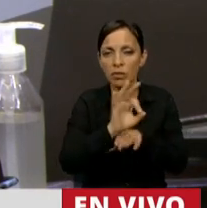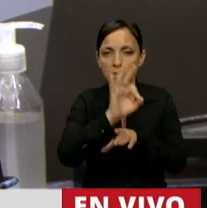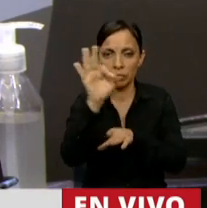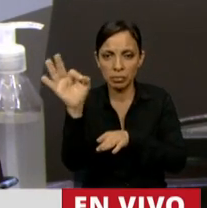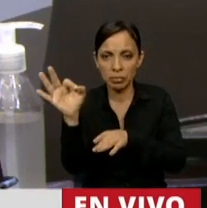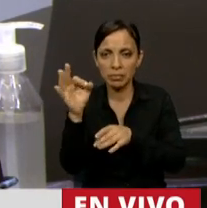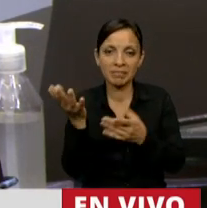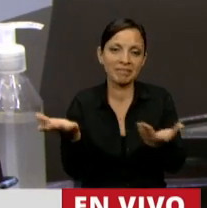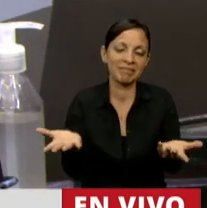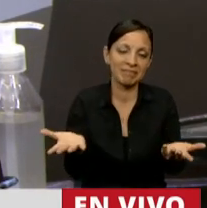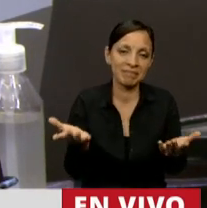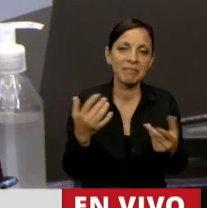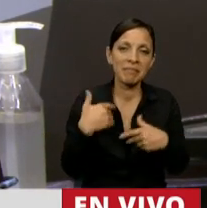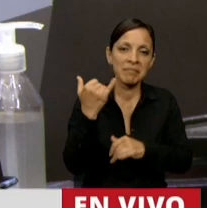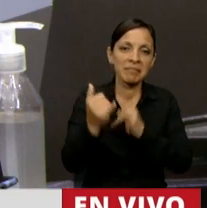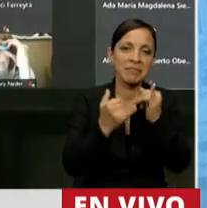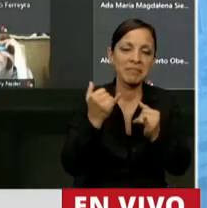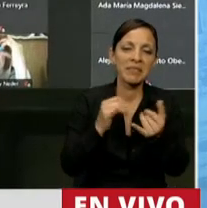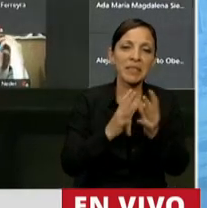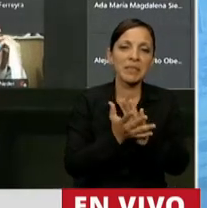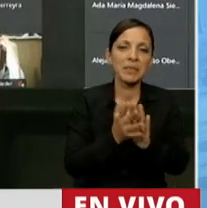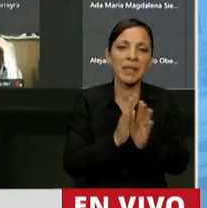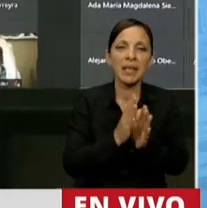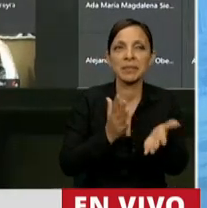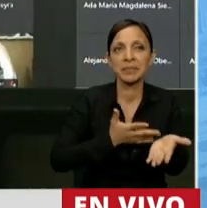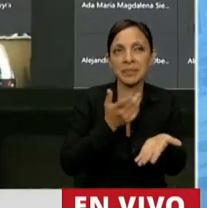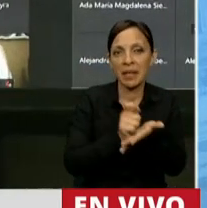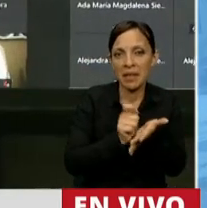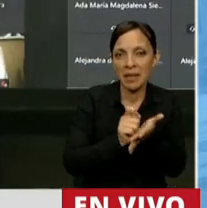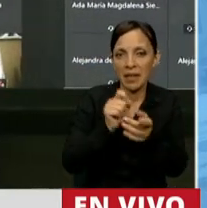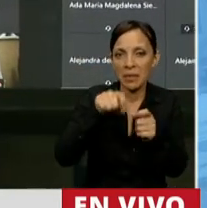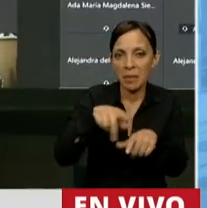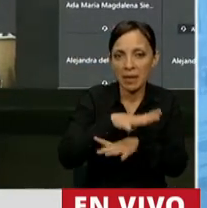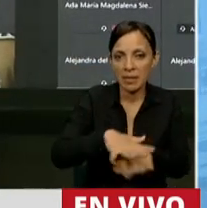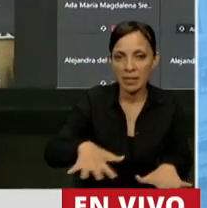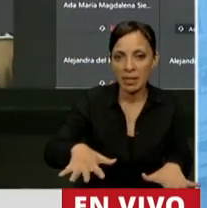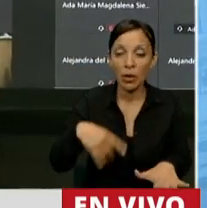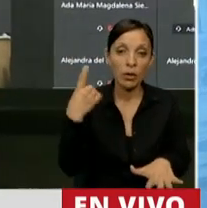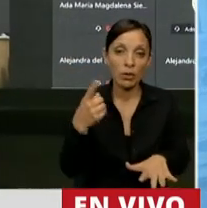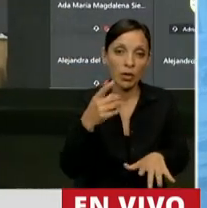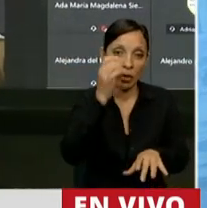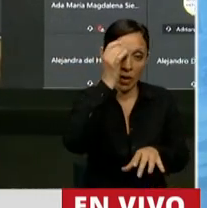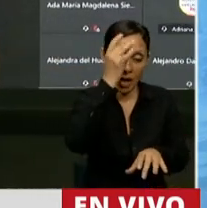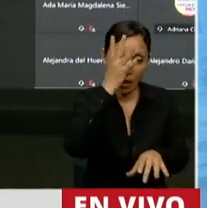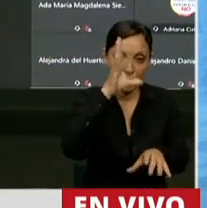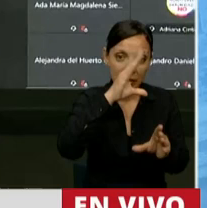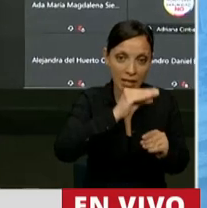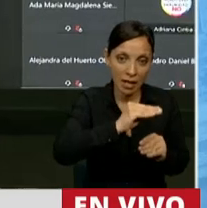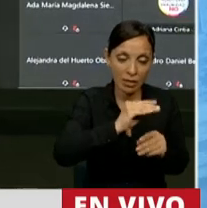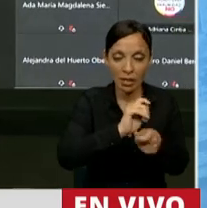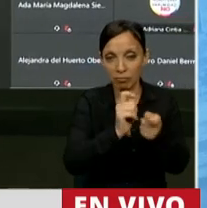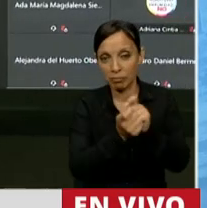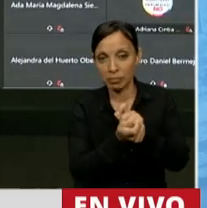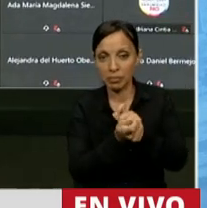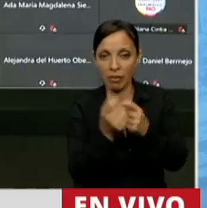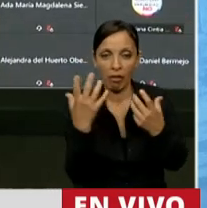Y para ponerlo en términos de literatura infantil, nos convertimos en calabaza a las 12. Esta sesión, yo